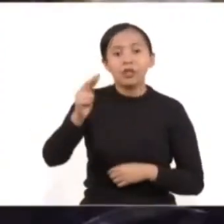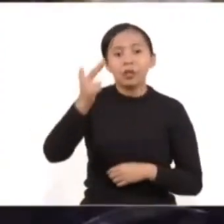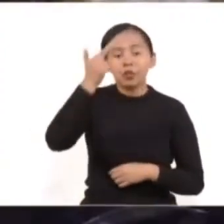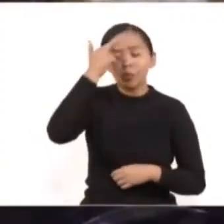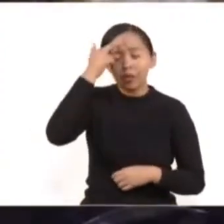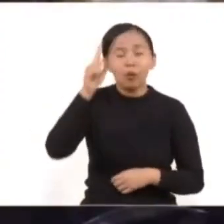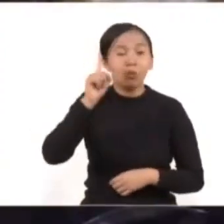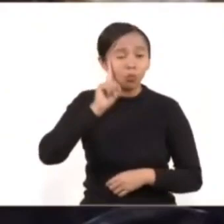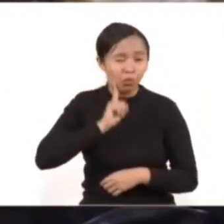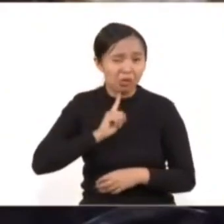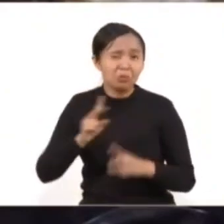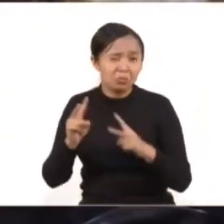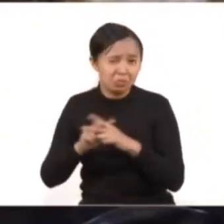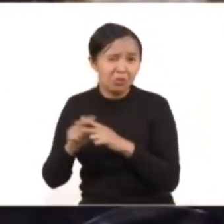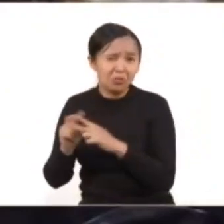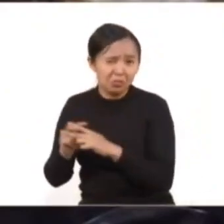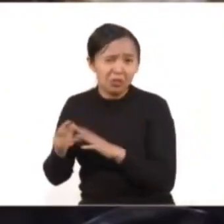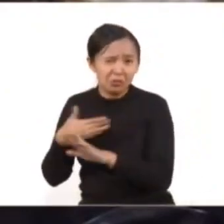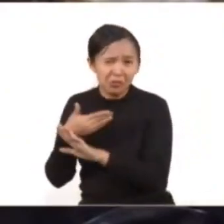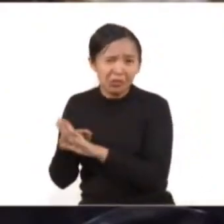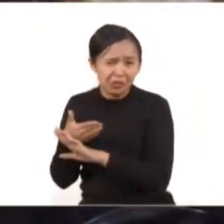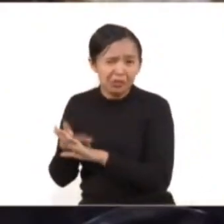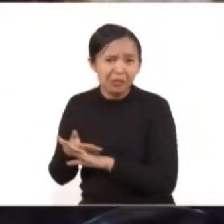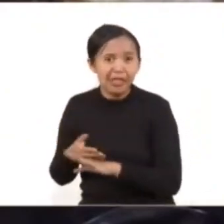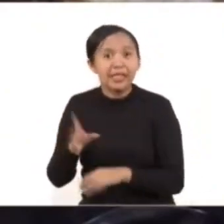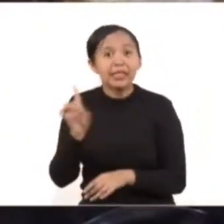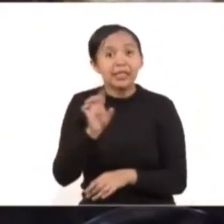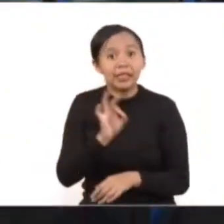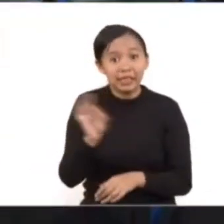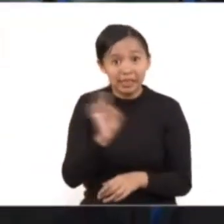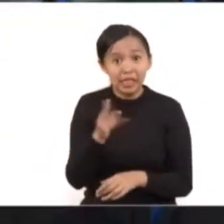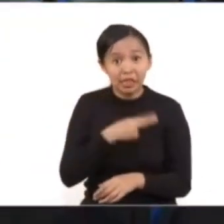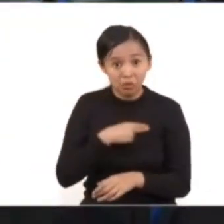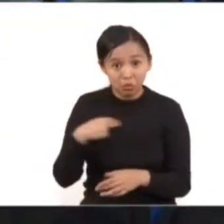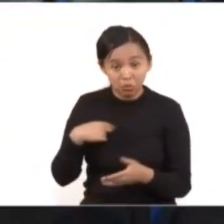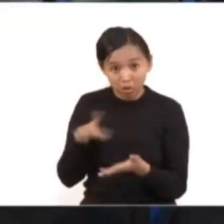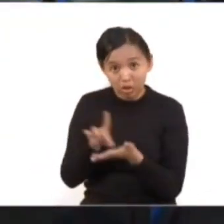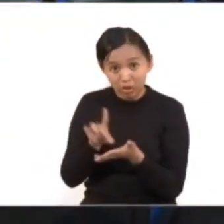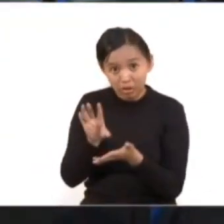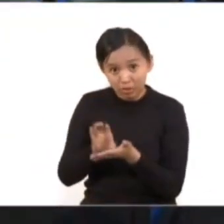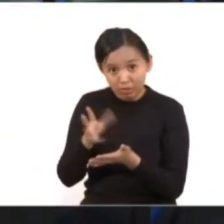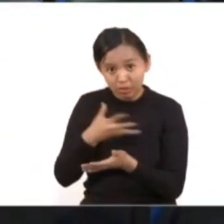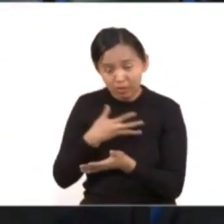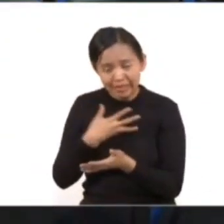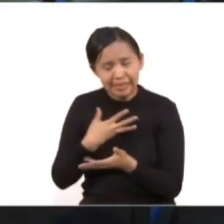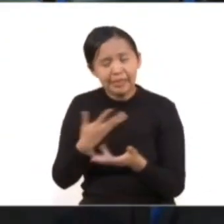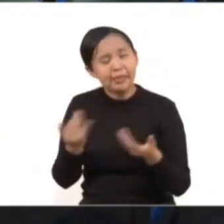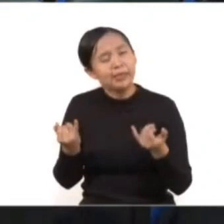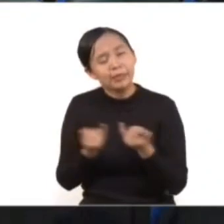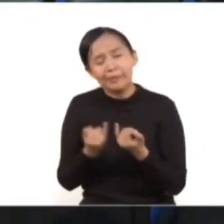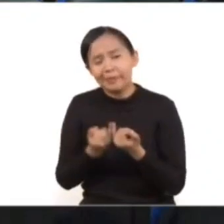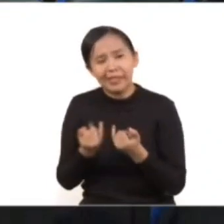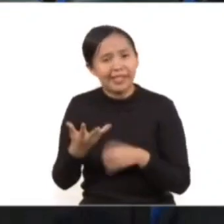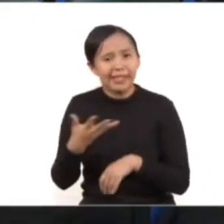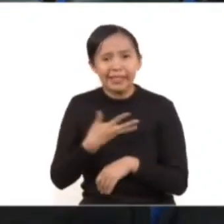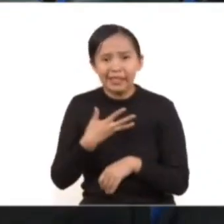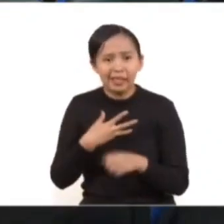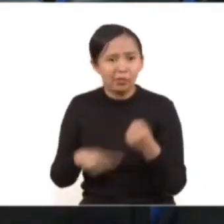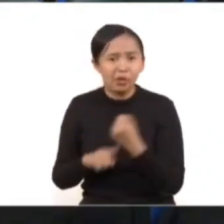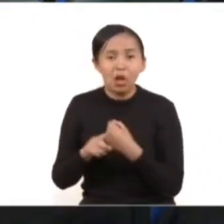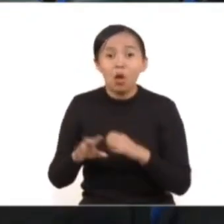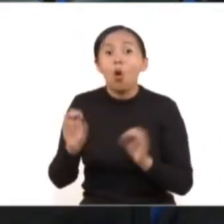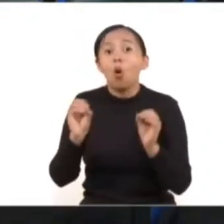padecemos violencia y que si somos discapacitadas, aún más, si somos iletradas, si somos